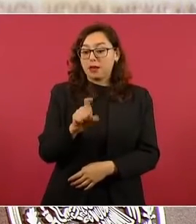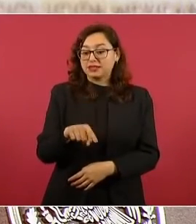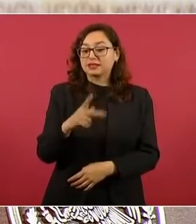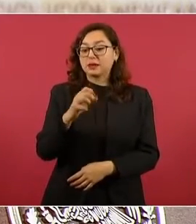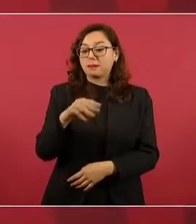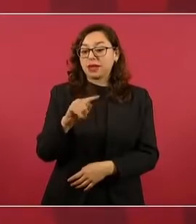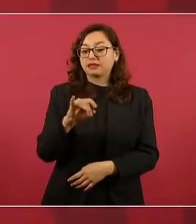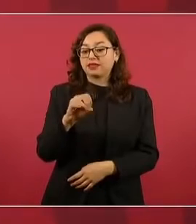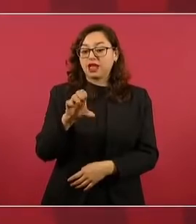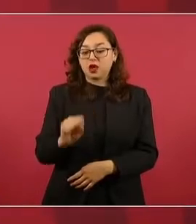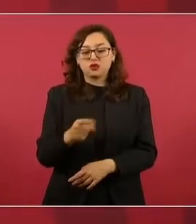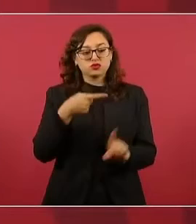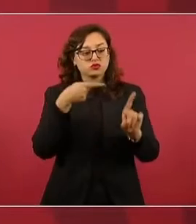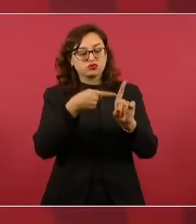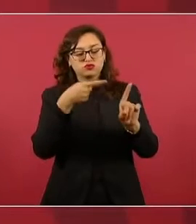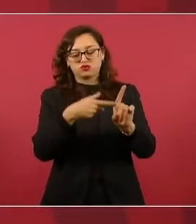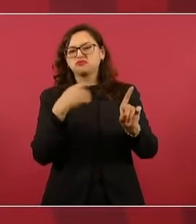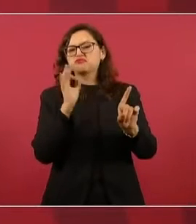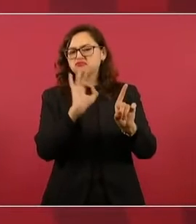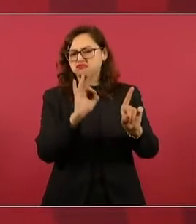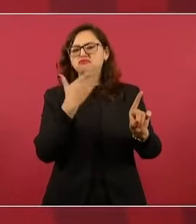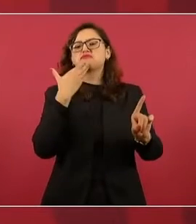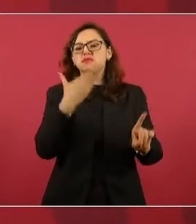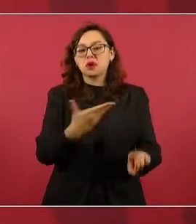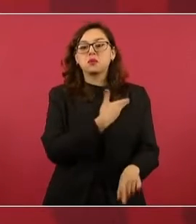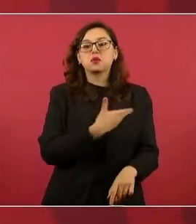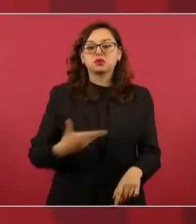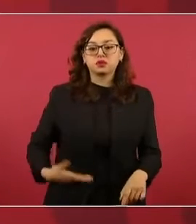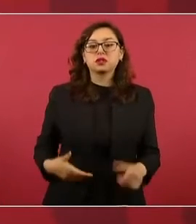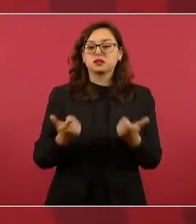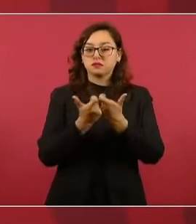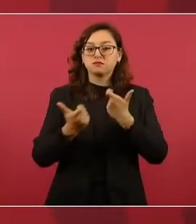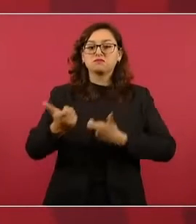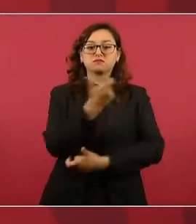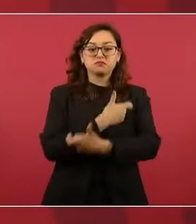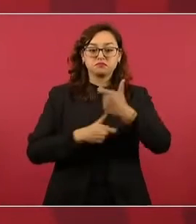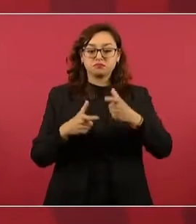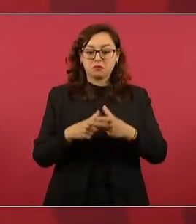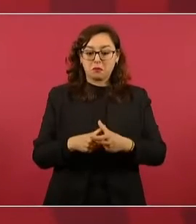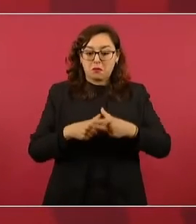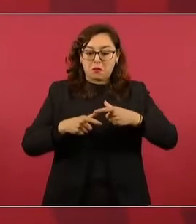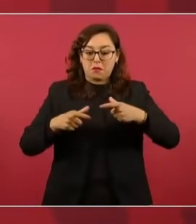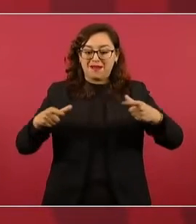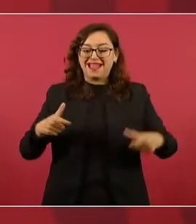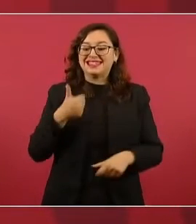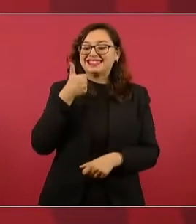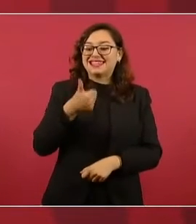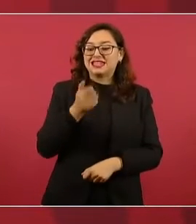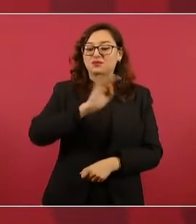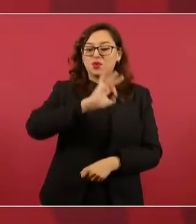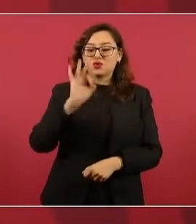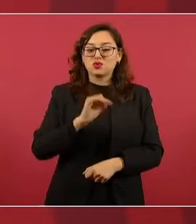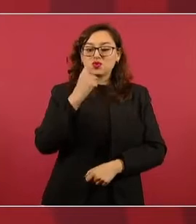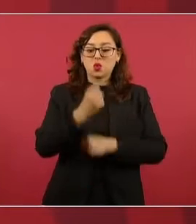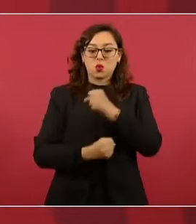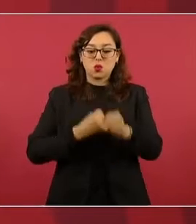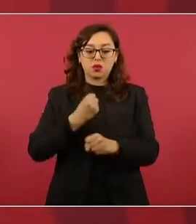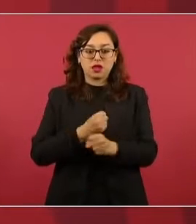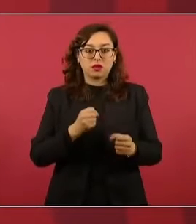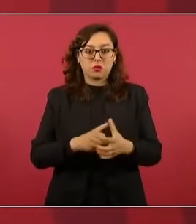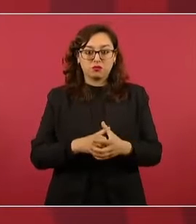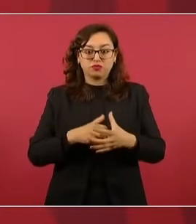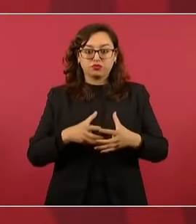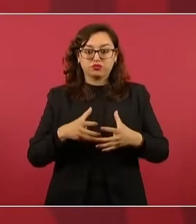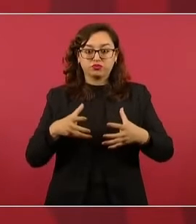durante su gobierno creció al 6 por ciento anual, 6 por ciento